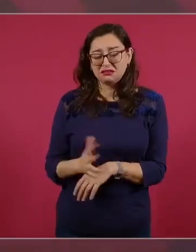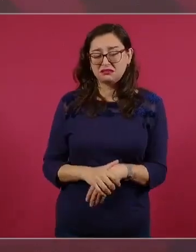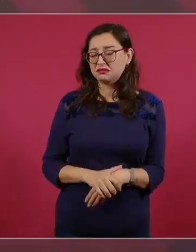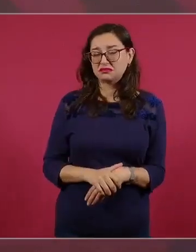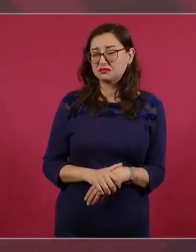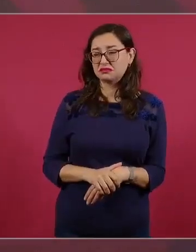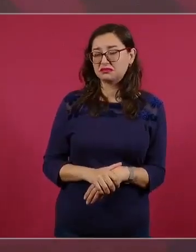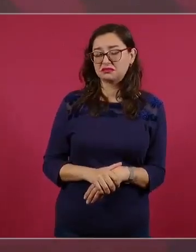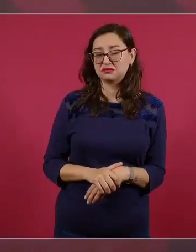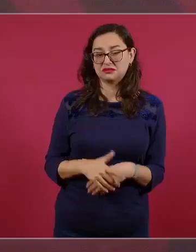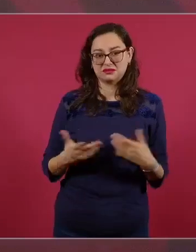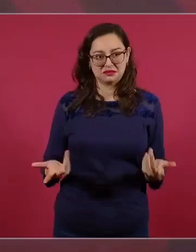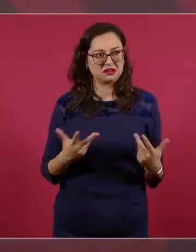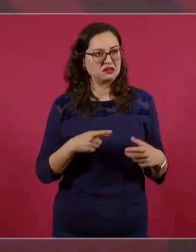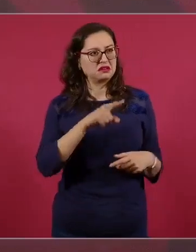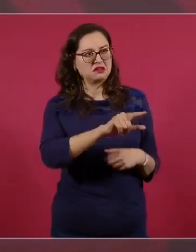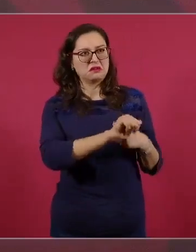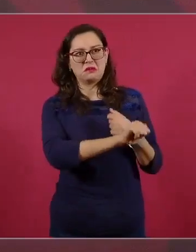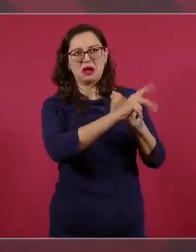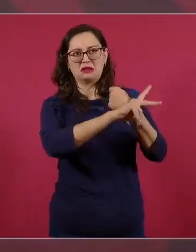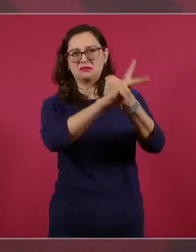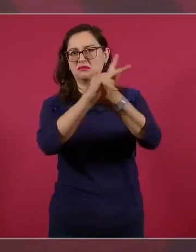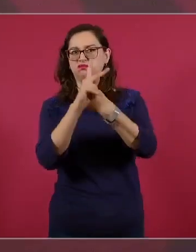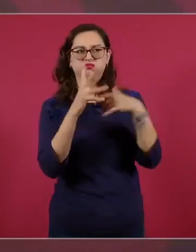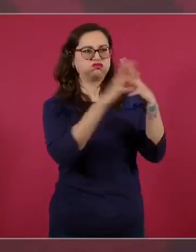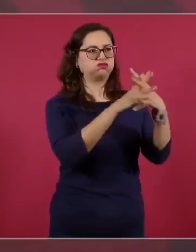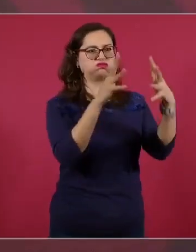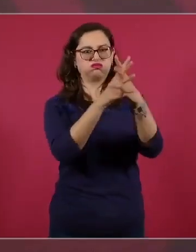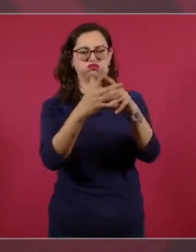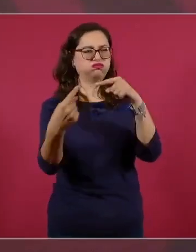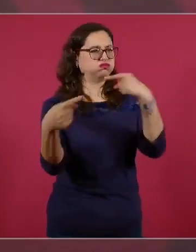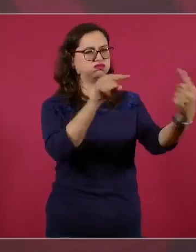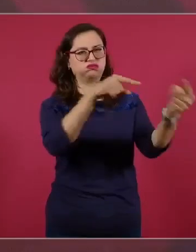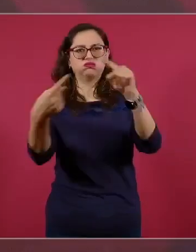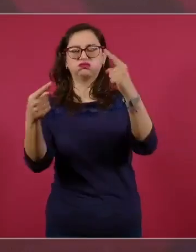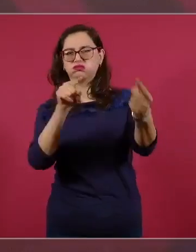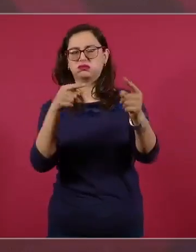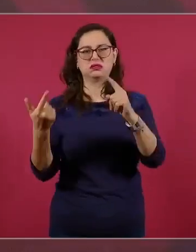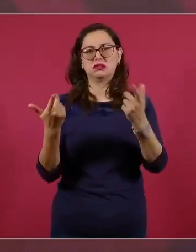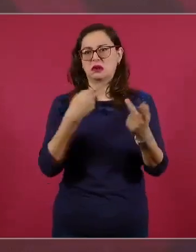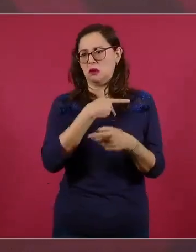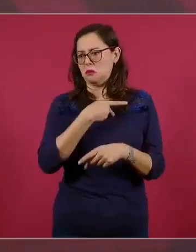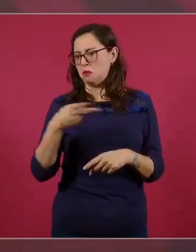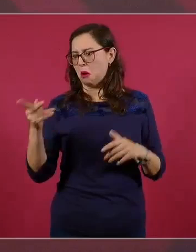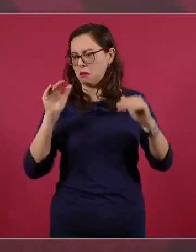en evitar que haya conflictos, en evitar que haya tanta desigualdad, en evitar